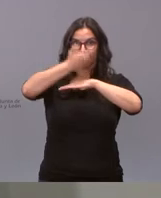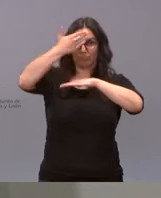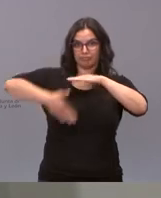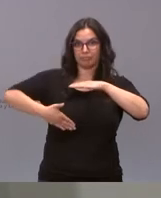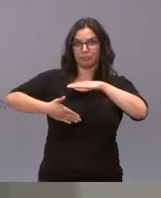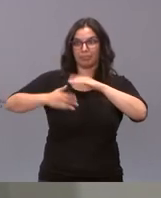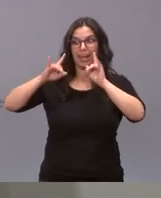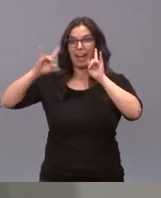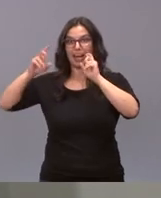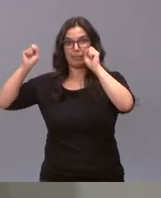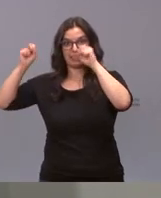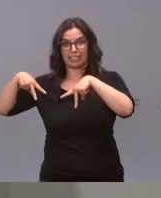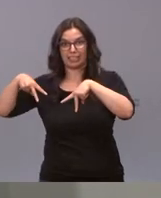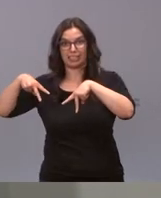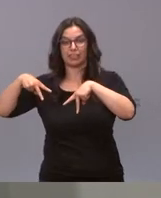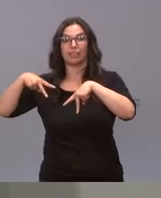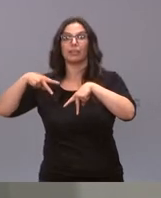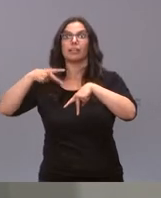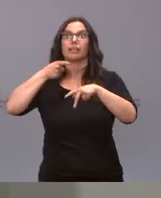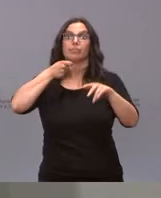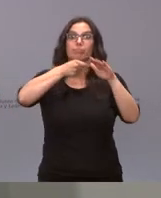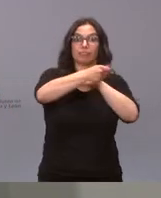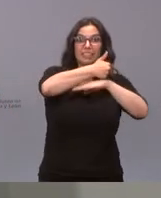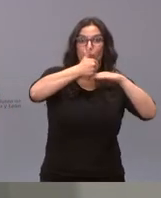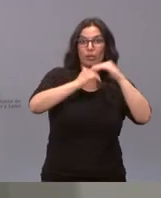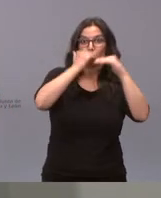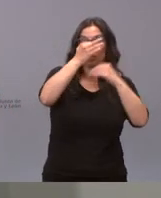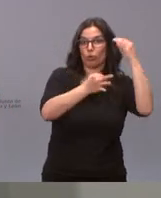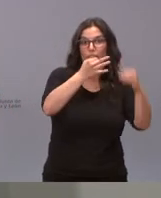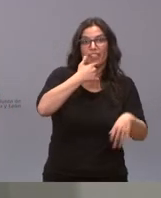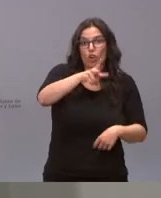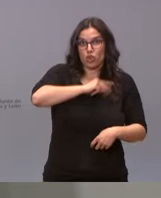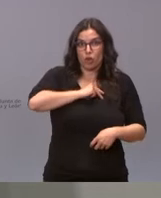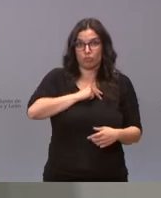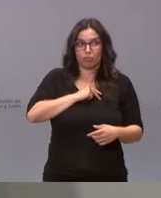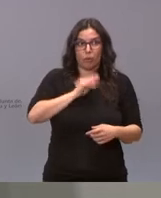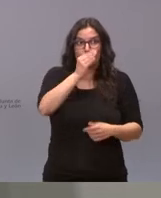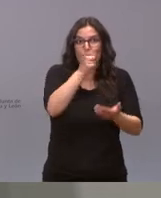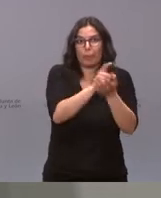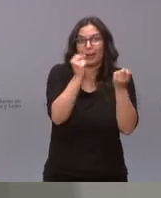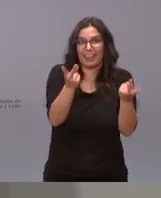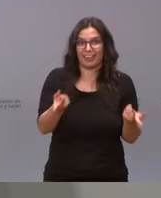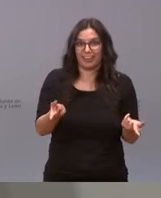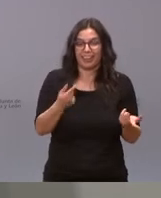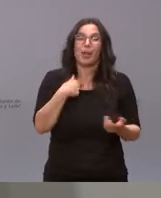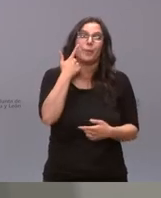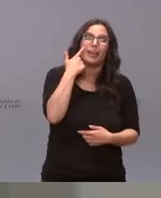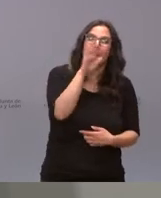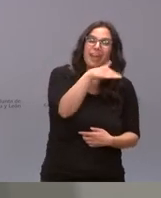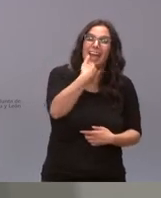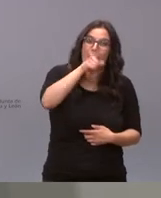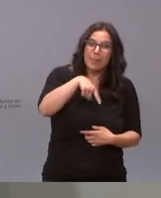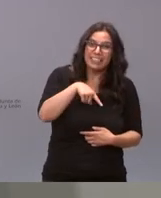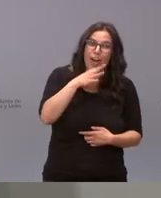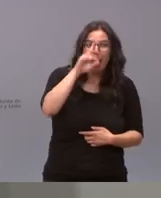estado de alarma se fue al TSJ y el TSJ dijo que no no tenemos que volver a ir a preguntarle oiga a ti este mes te